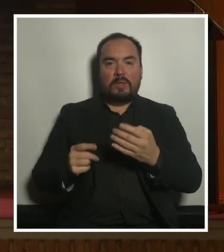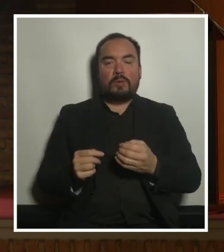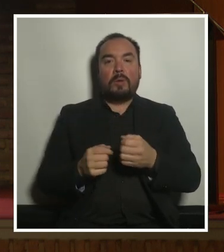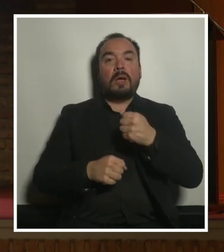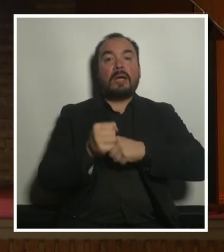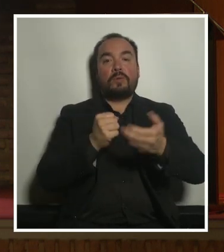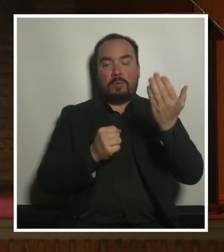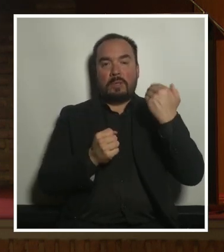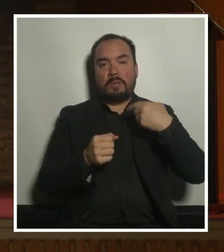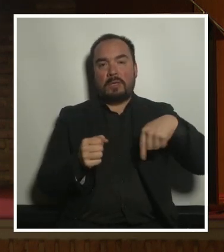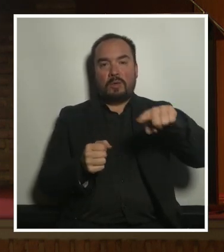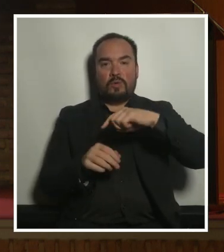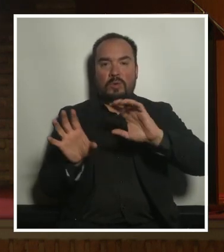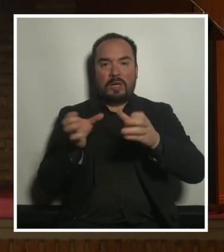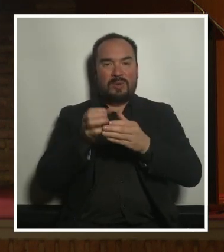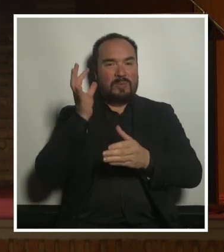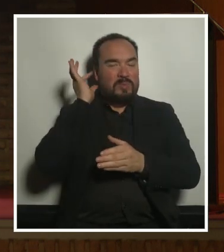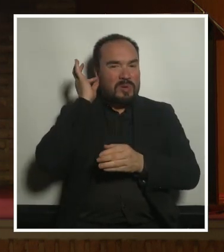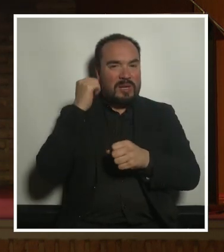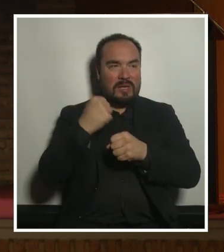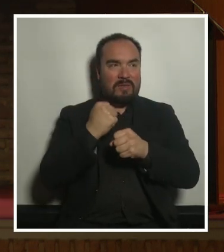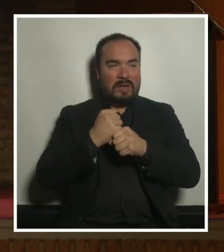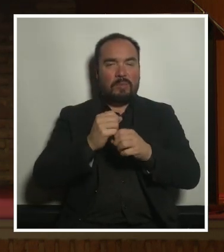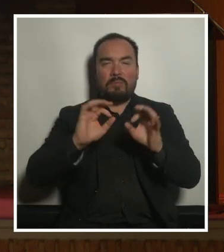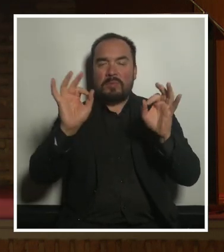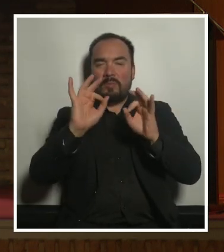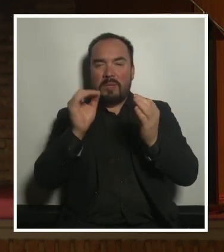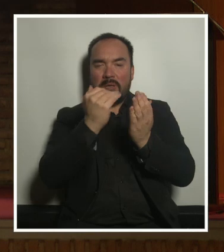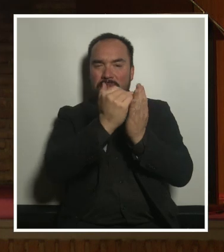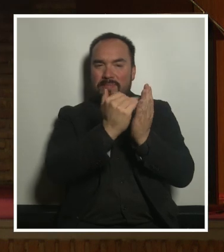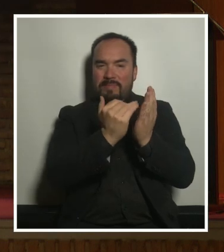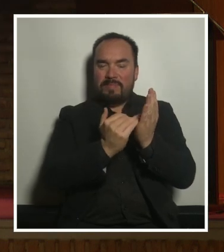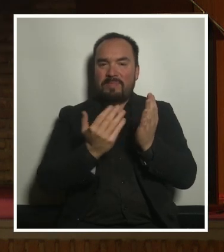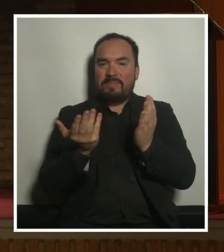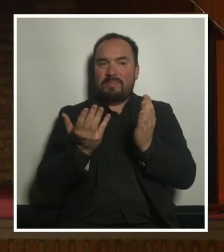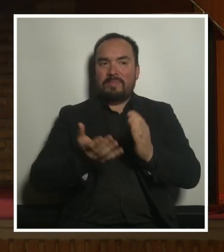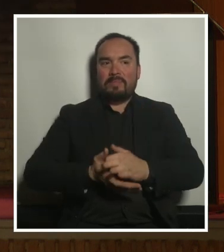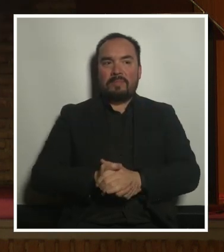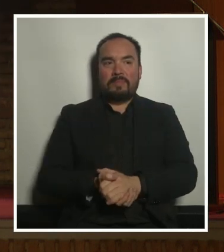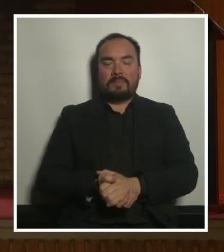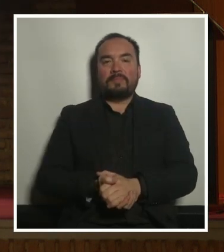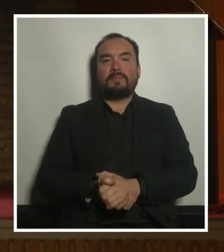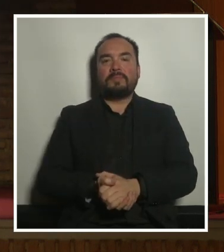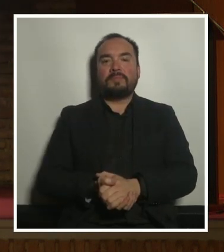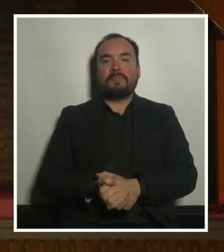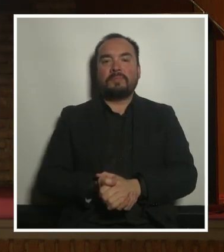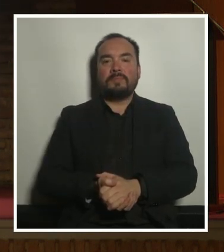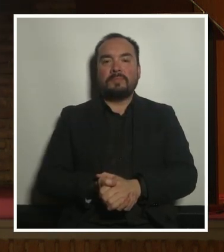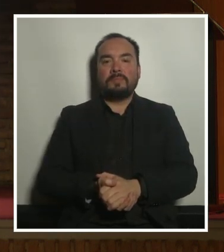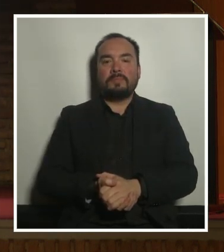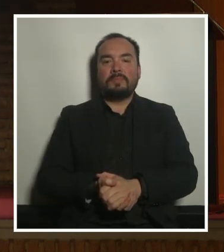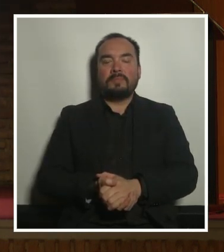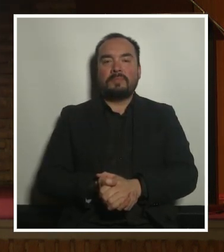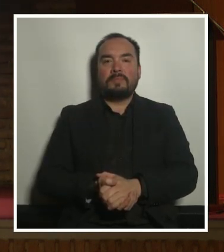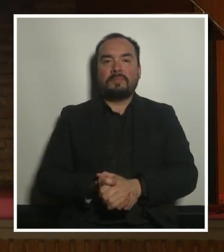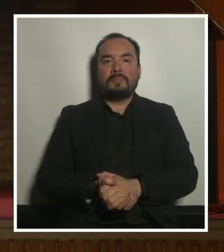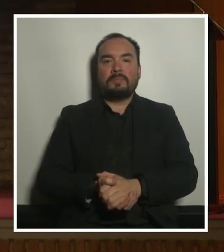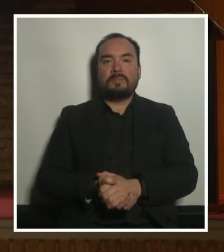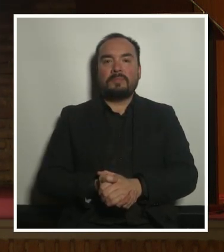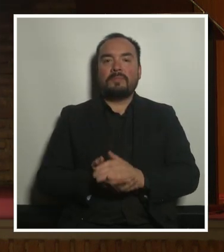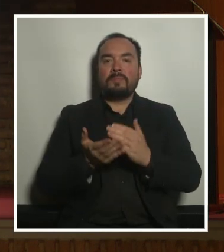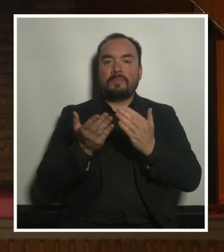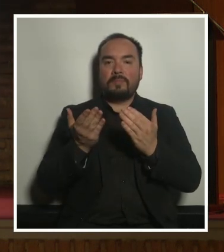trabajamos en esta definición que es la de bueno pues está todo hay que cambiar realmente